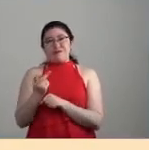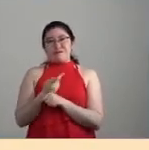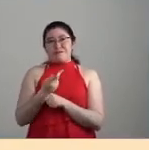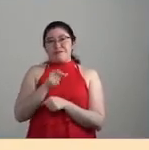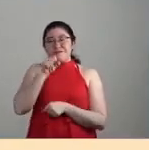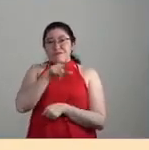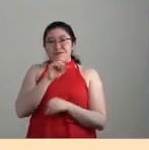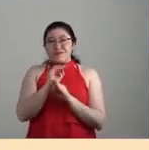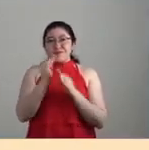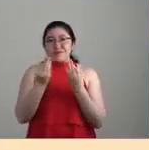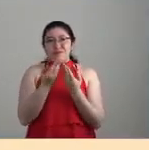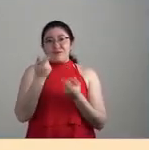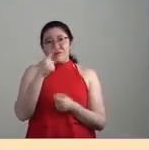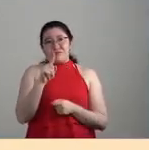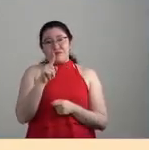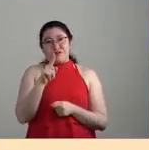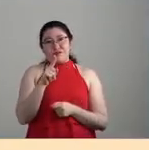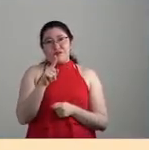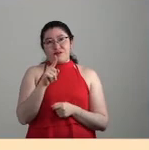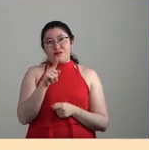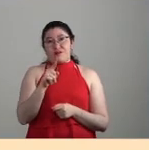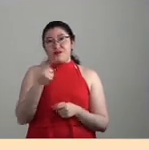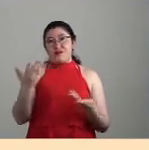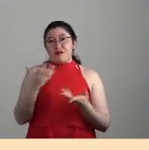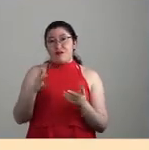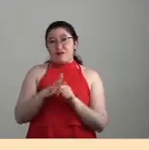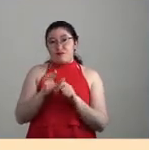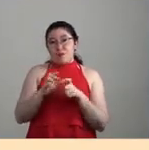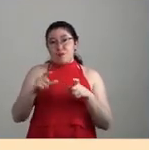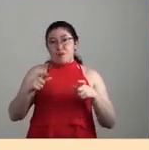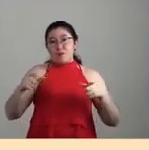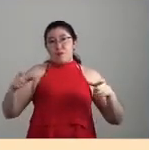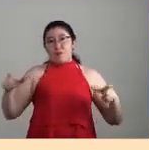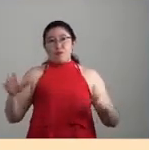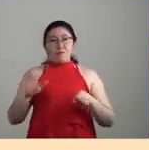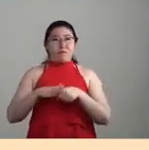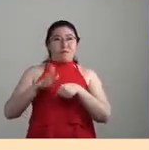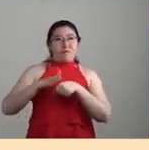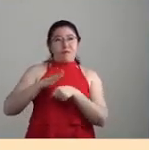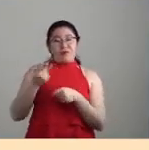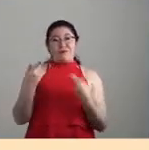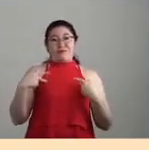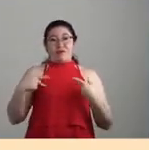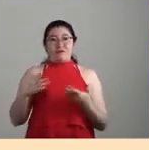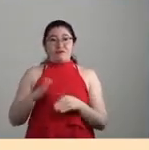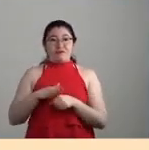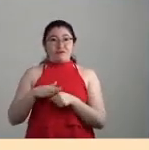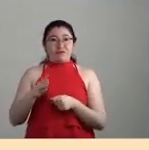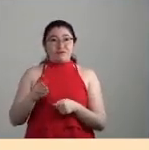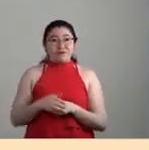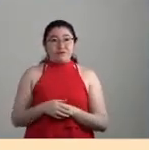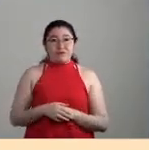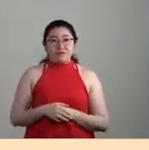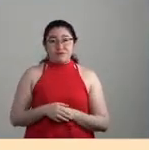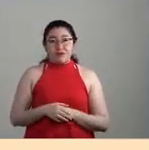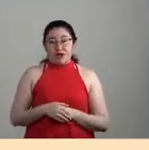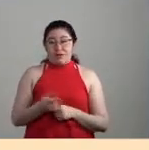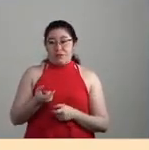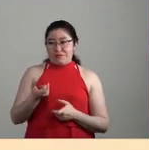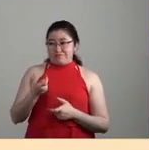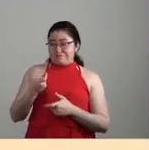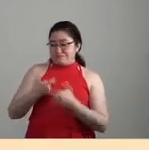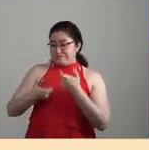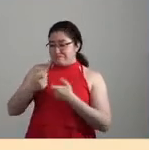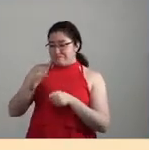el horizonte agrícola de crecimiento sostenido también de una población que tiene mayor capacidad de consumo y